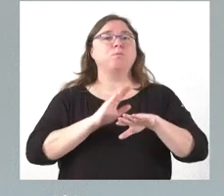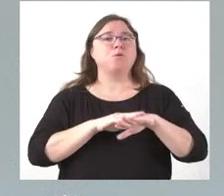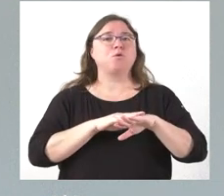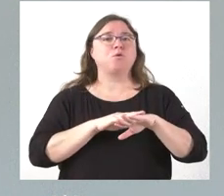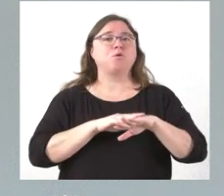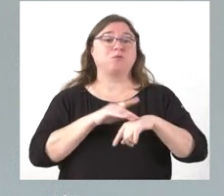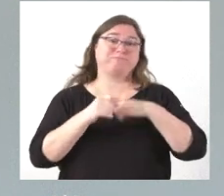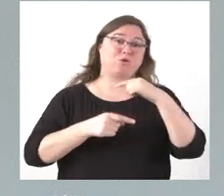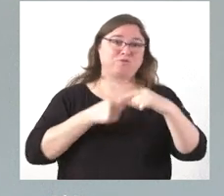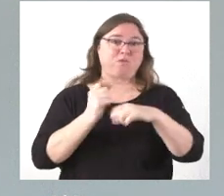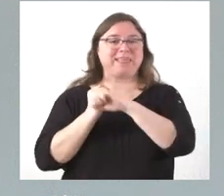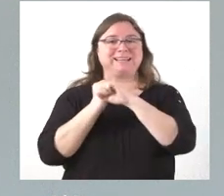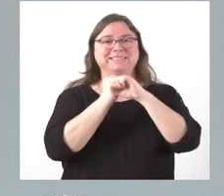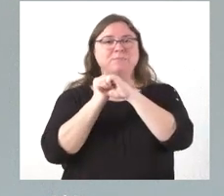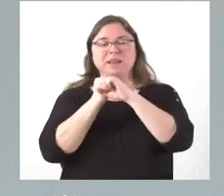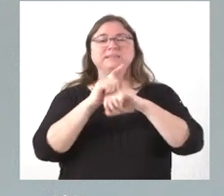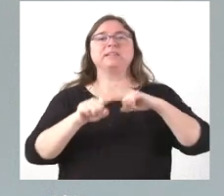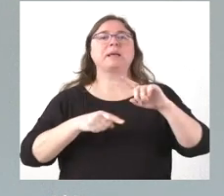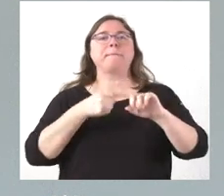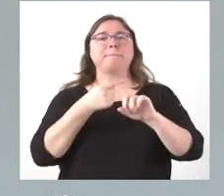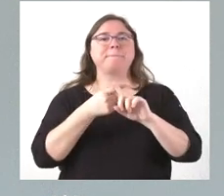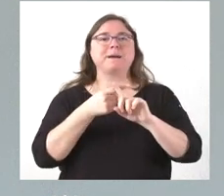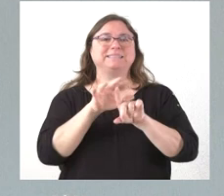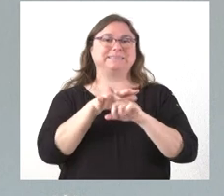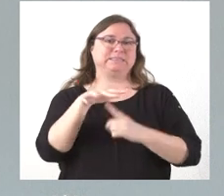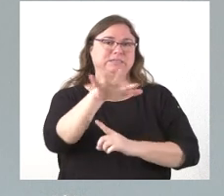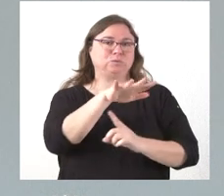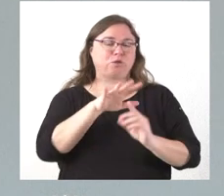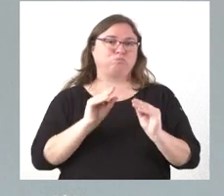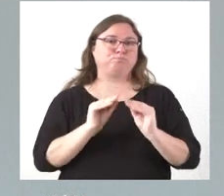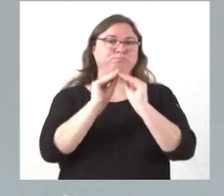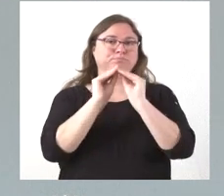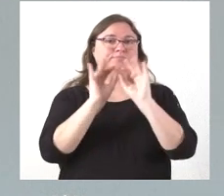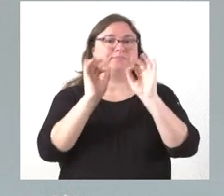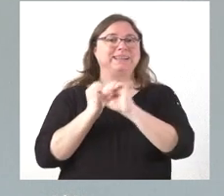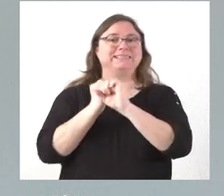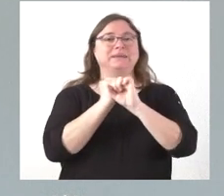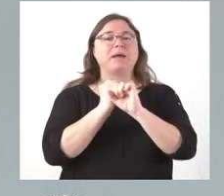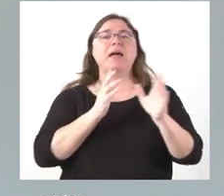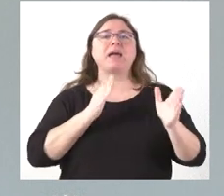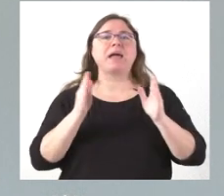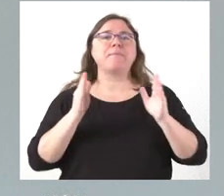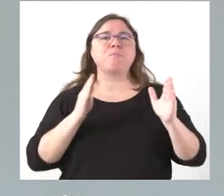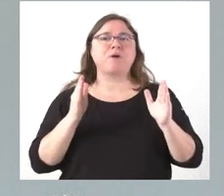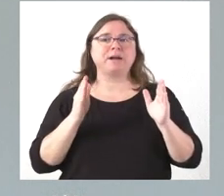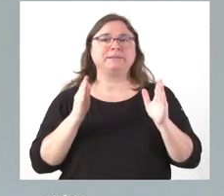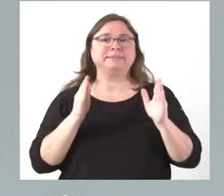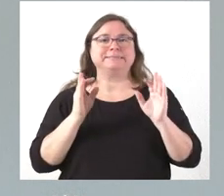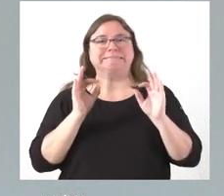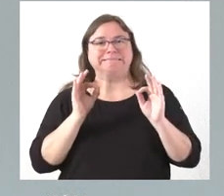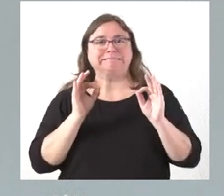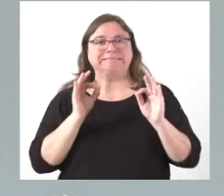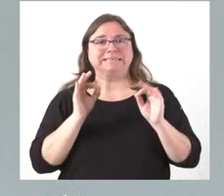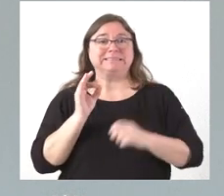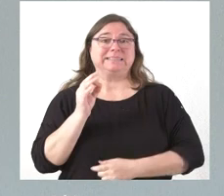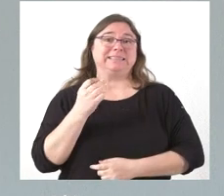Semana Santa y de las circunstancias que coinciden en ese momento, pues es un periodo de cierta escasez